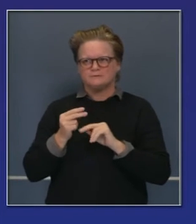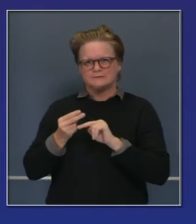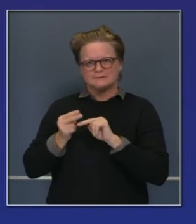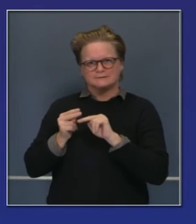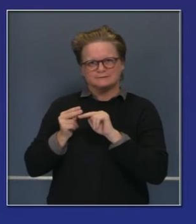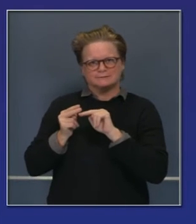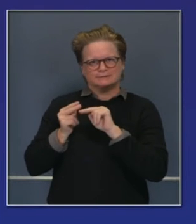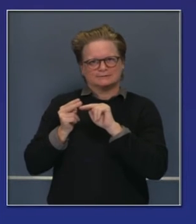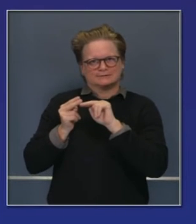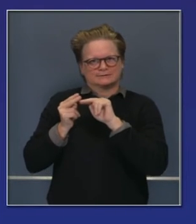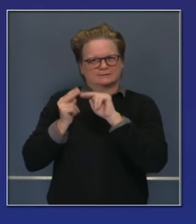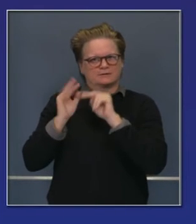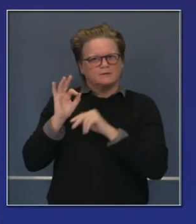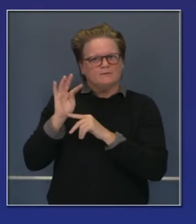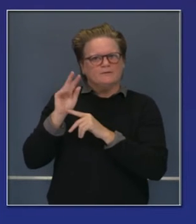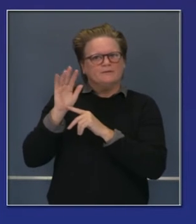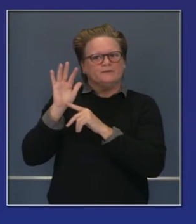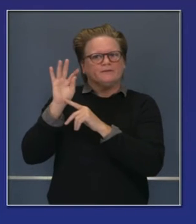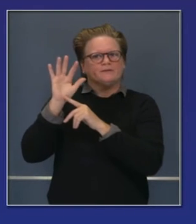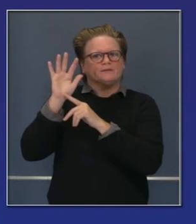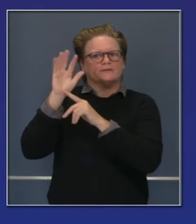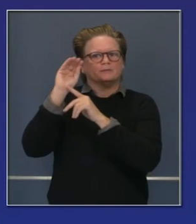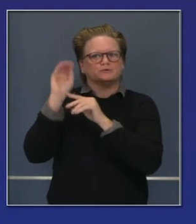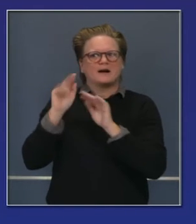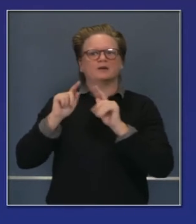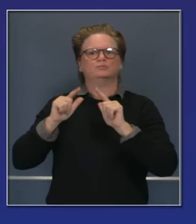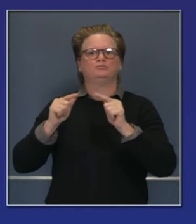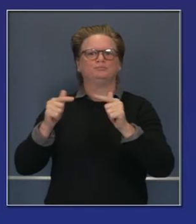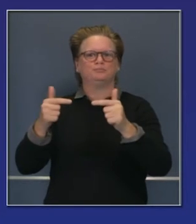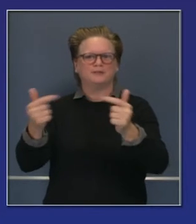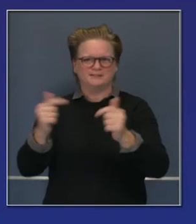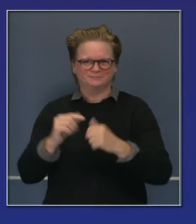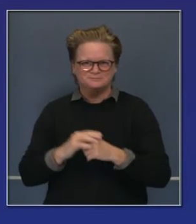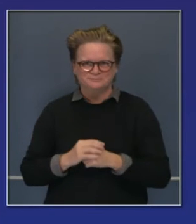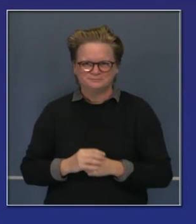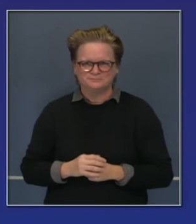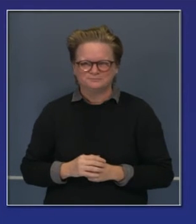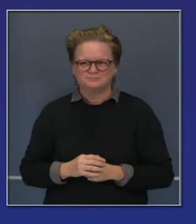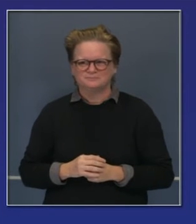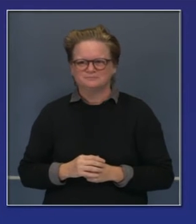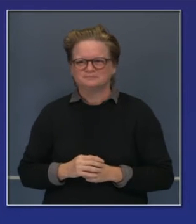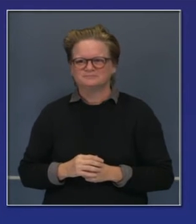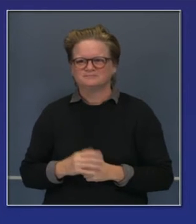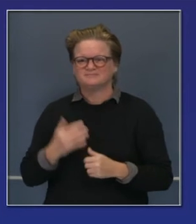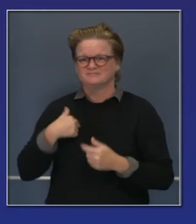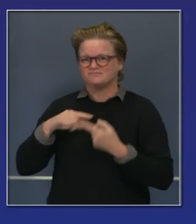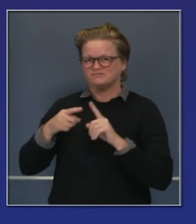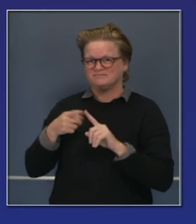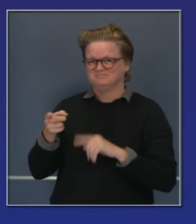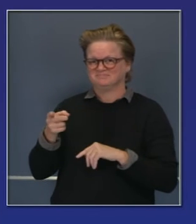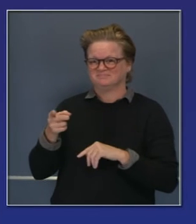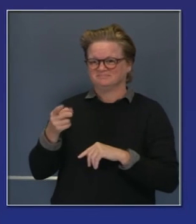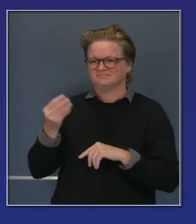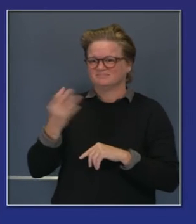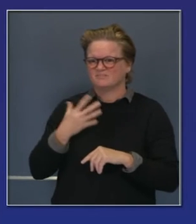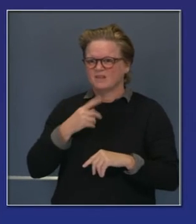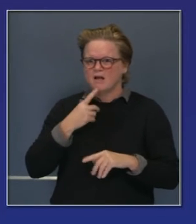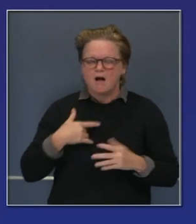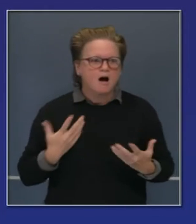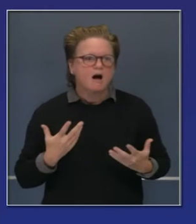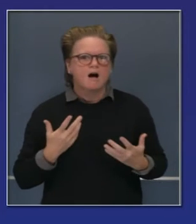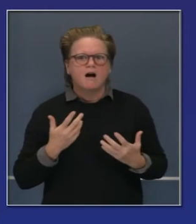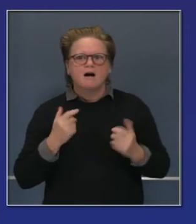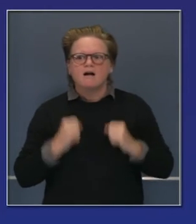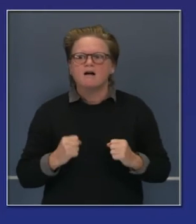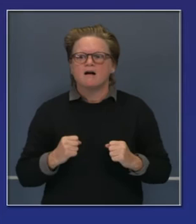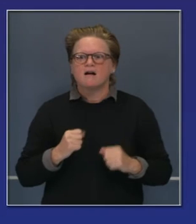Y no solo me refiero al resultado de las elecciones, me refiero a que ahora todos podremos cenar juntos. Tengo muchísimas ganas